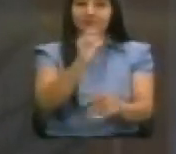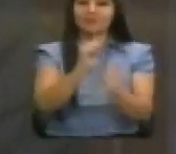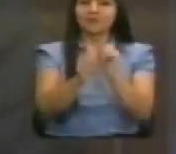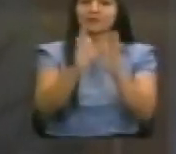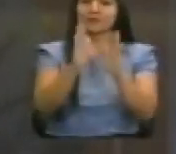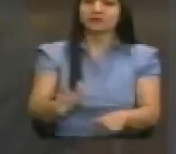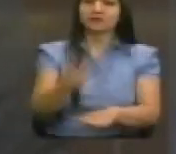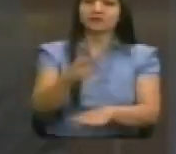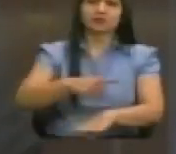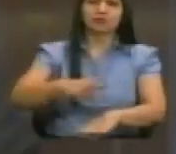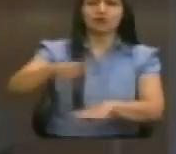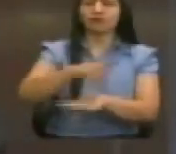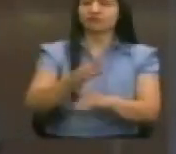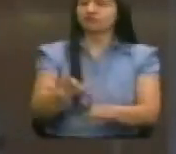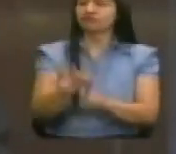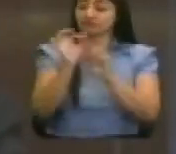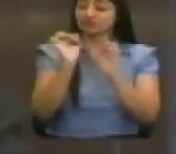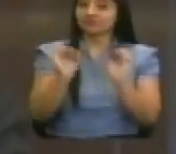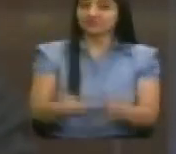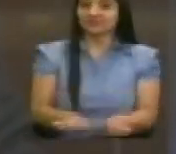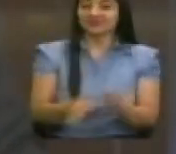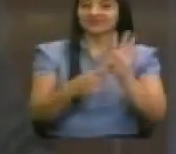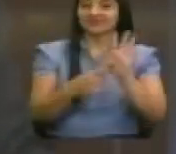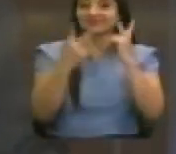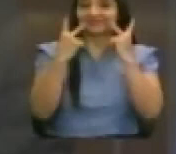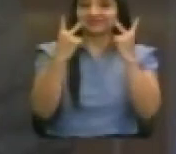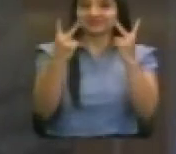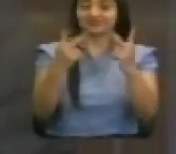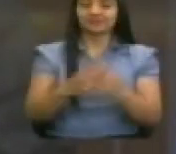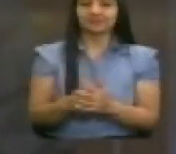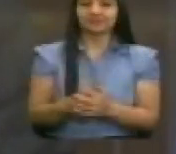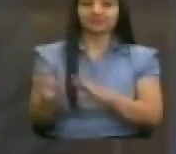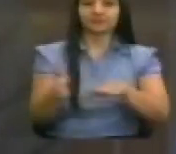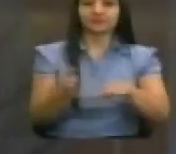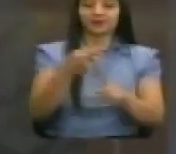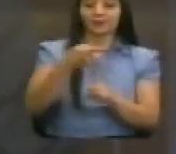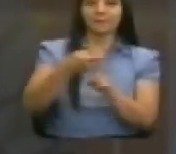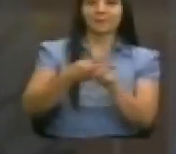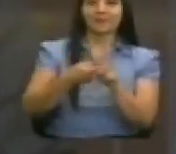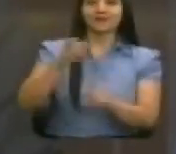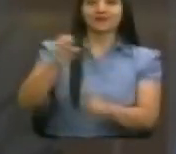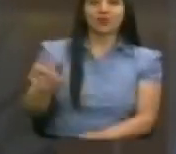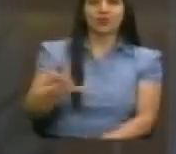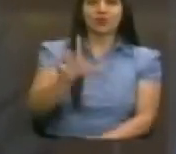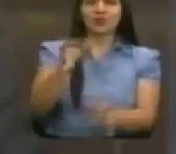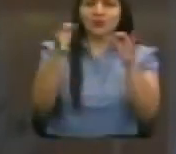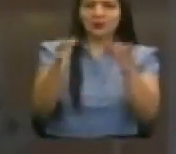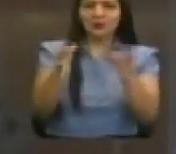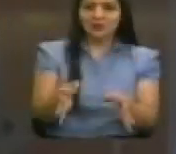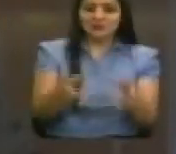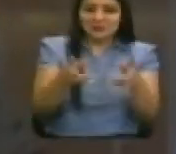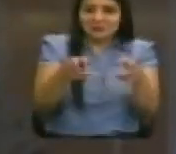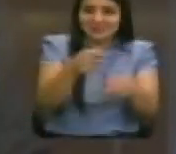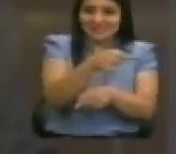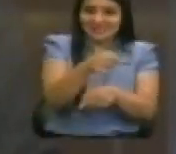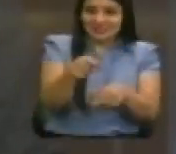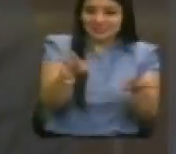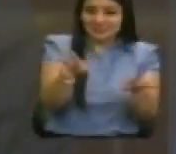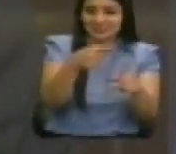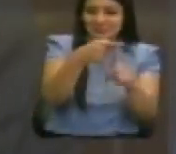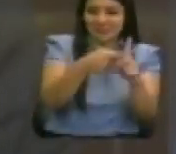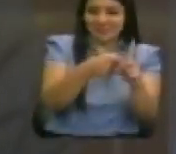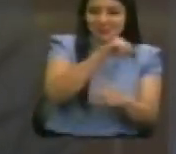altísimo nivel. En el mes de julio de este año, coincidencialmente, distinguidos colegas